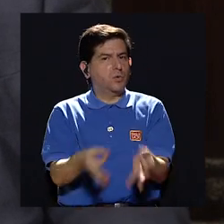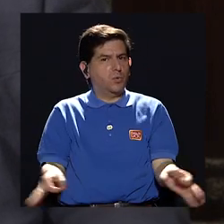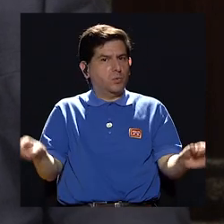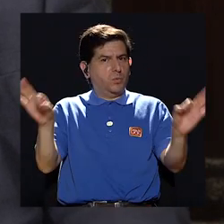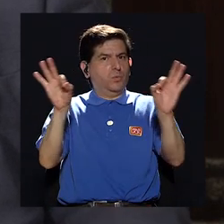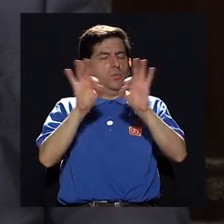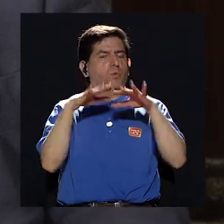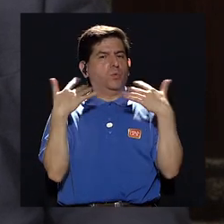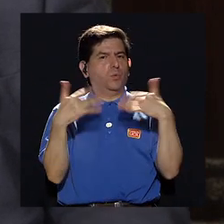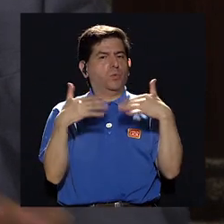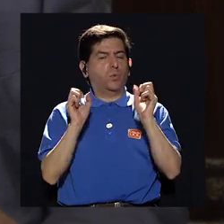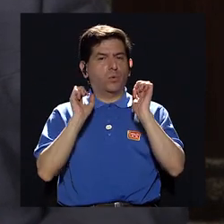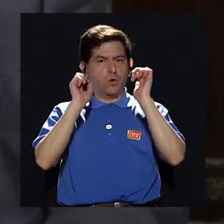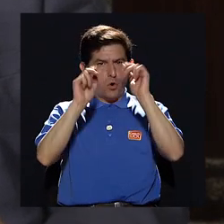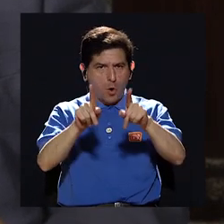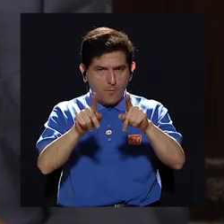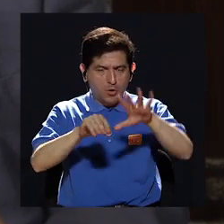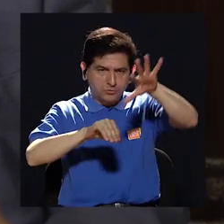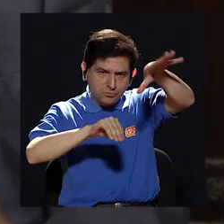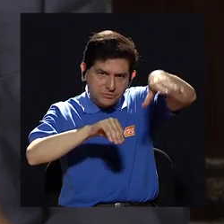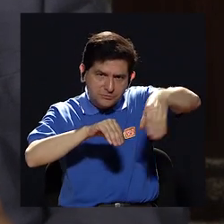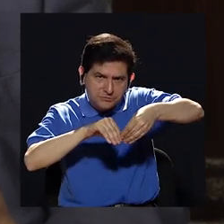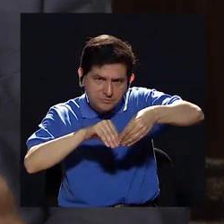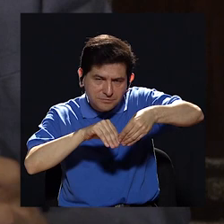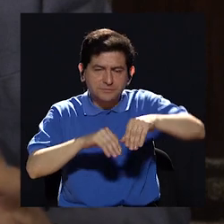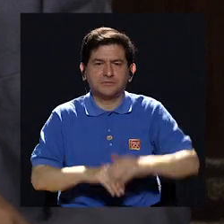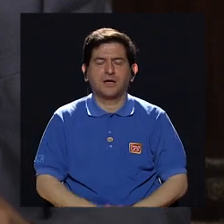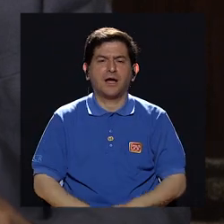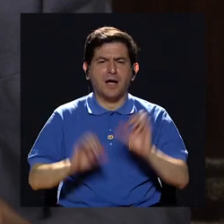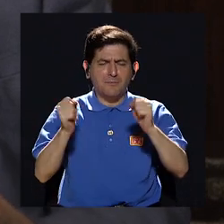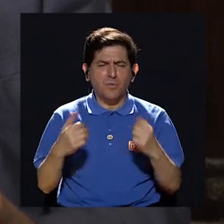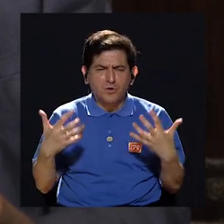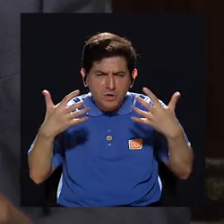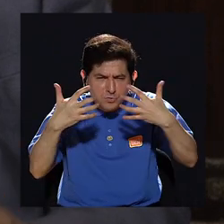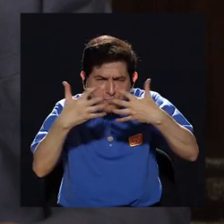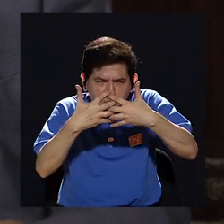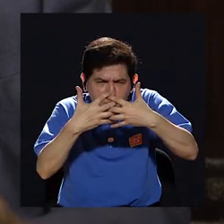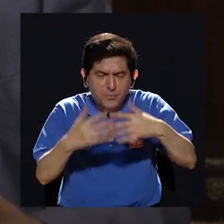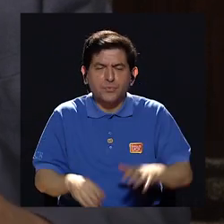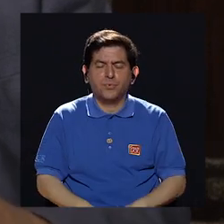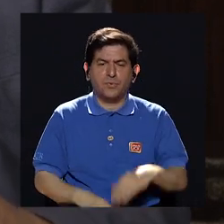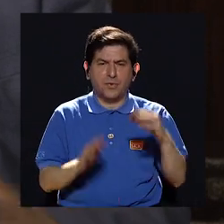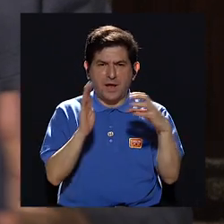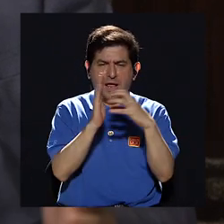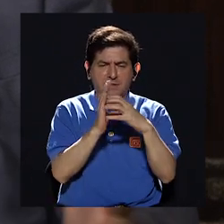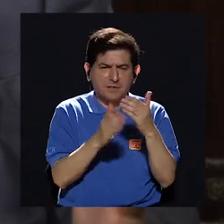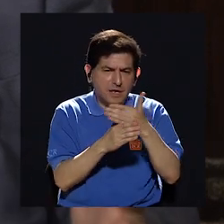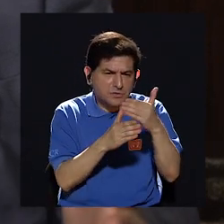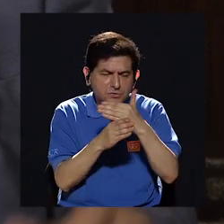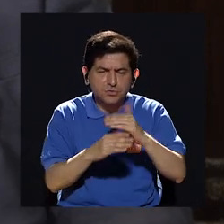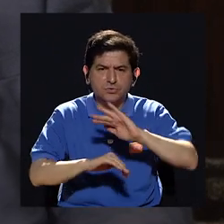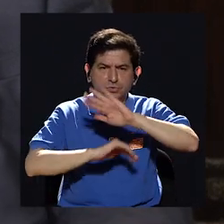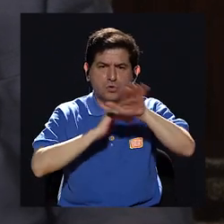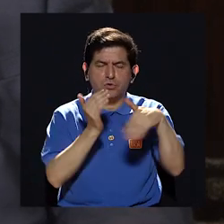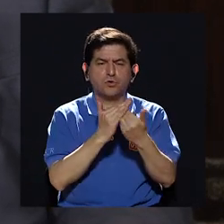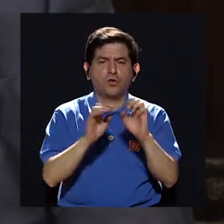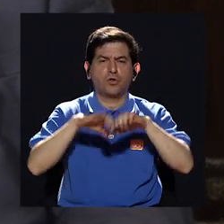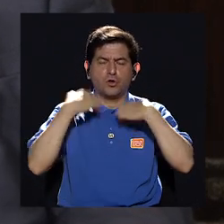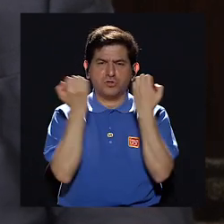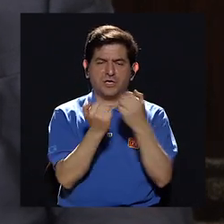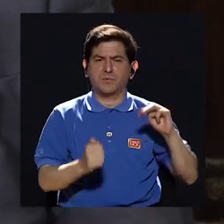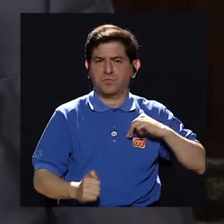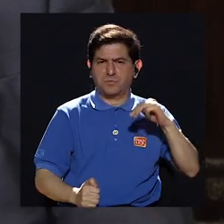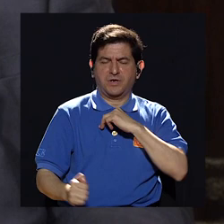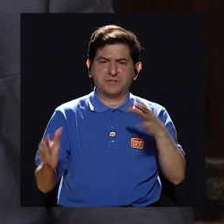importante porque permitía además condensar en textos compartidos las opiniones de los demás equipos de cancillerías